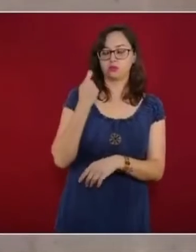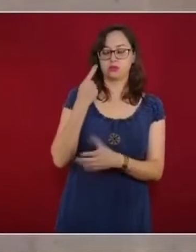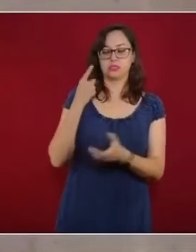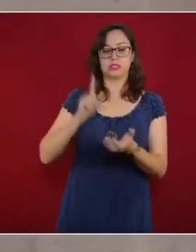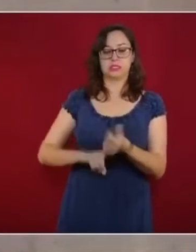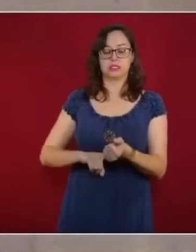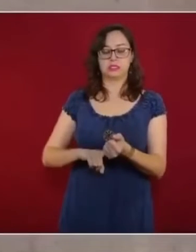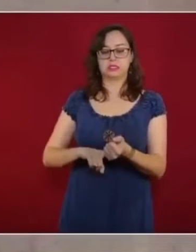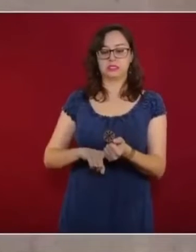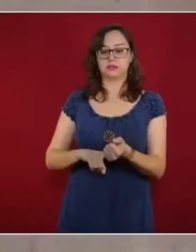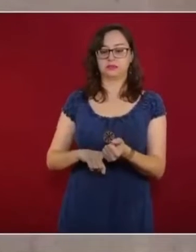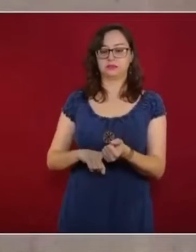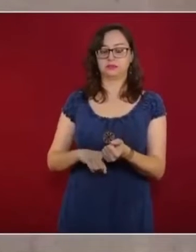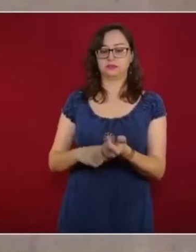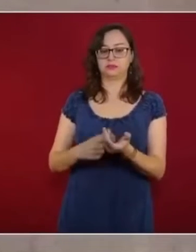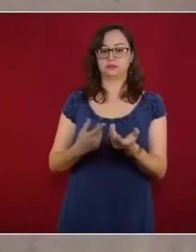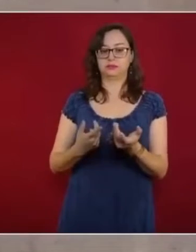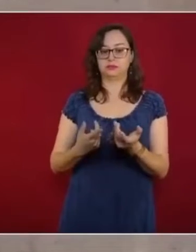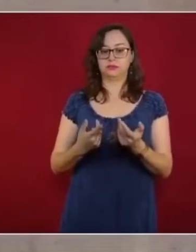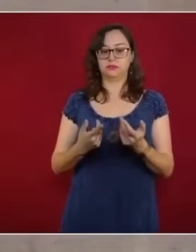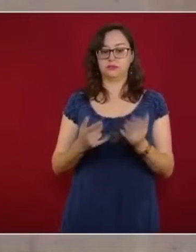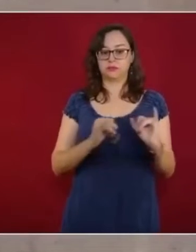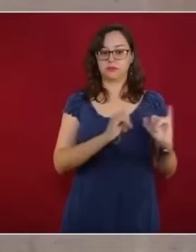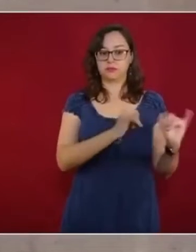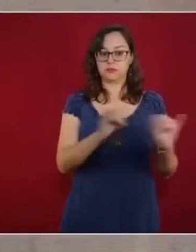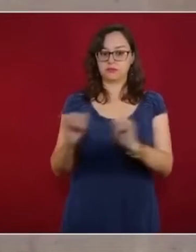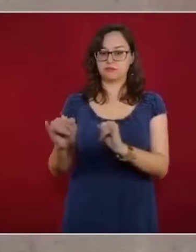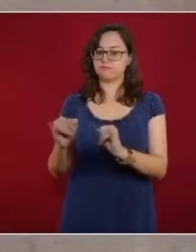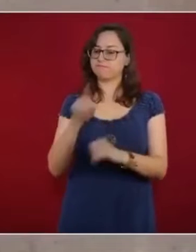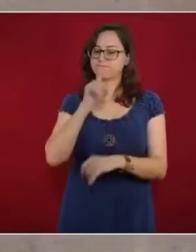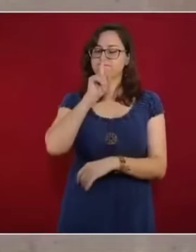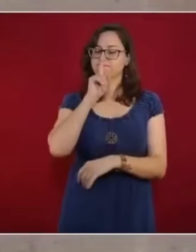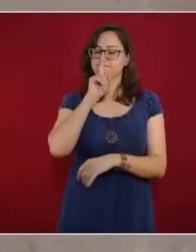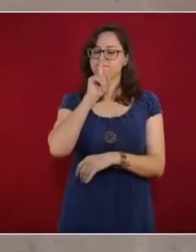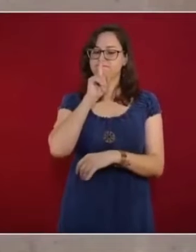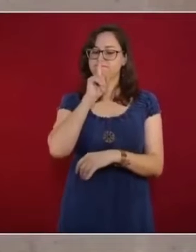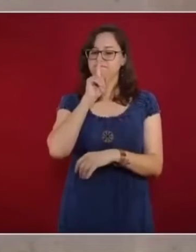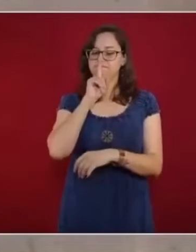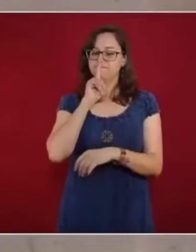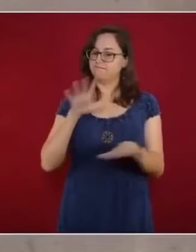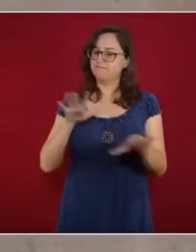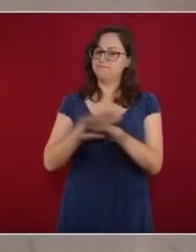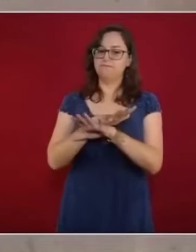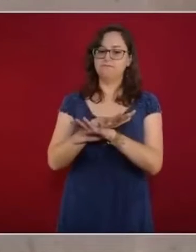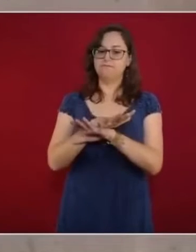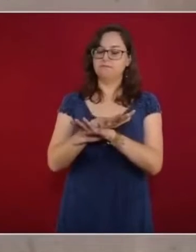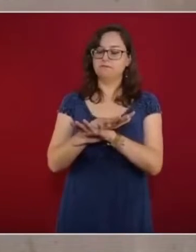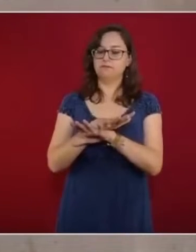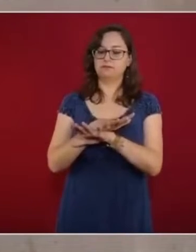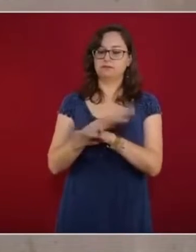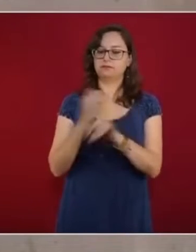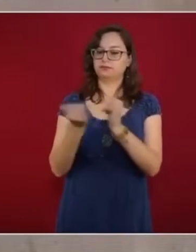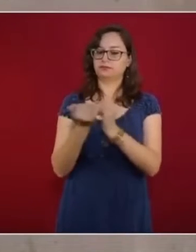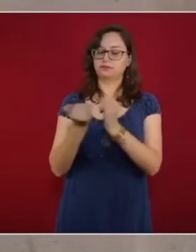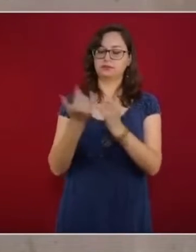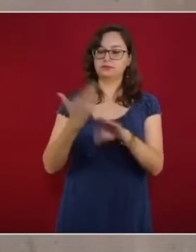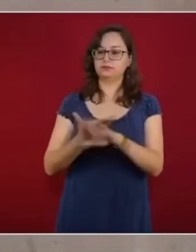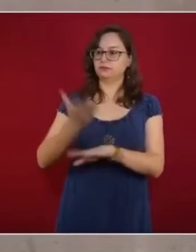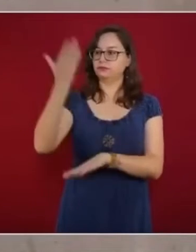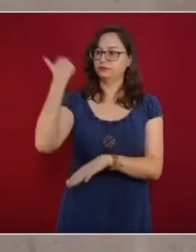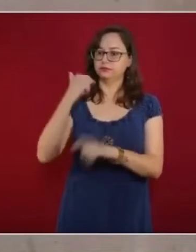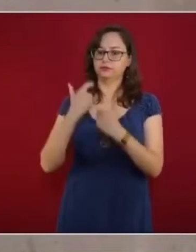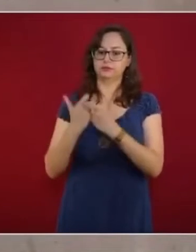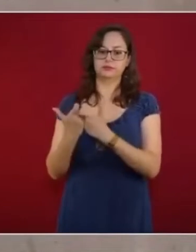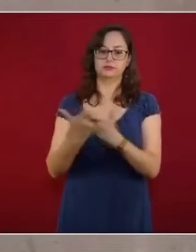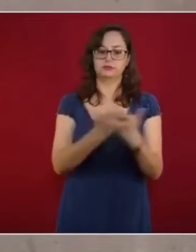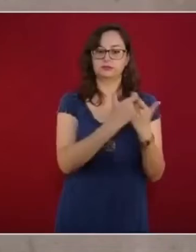que sean individuales, sean como antes, que vayan a un fondo y